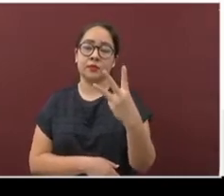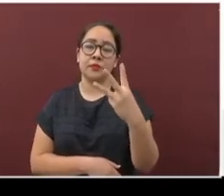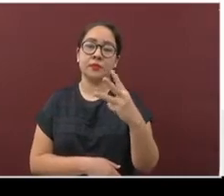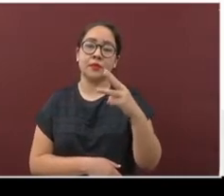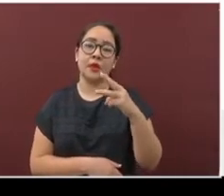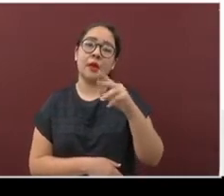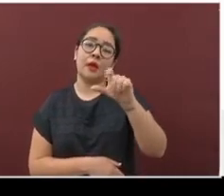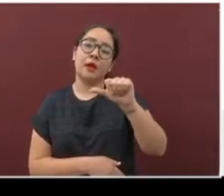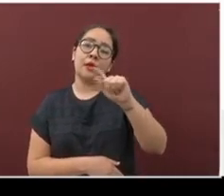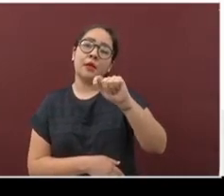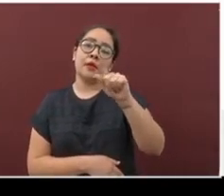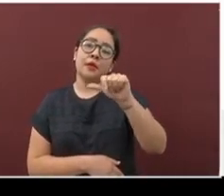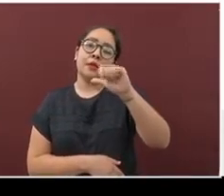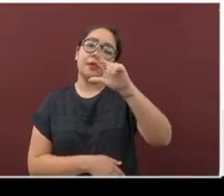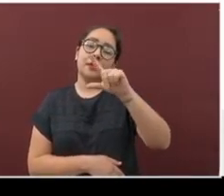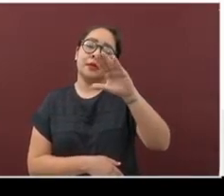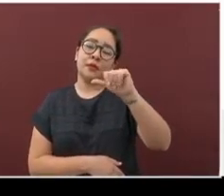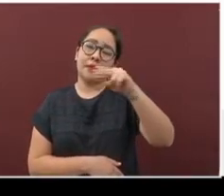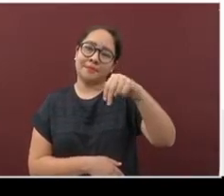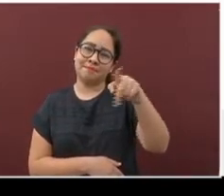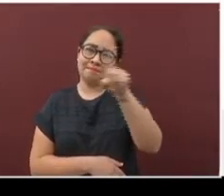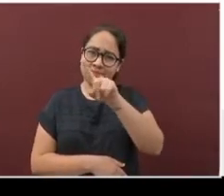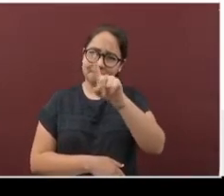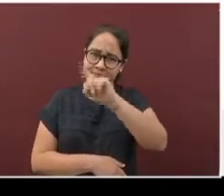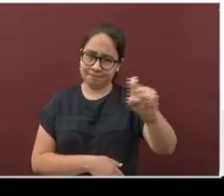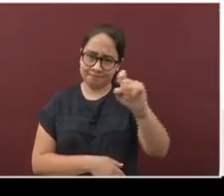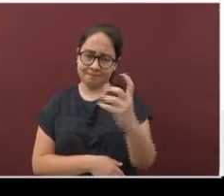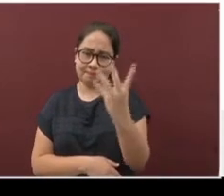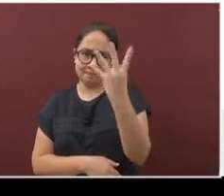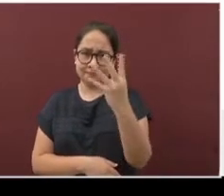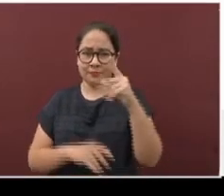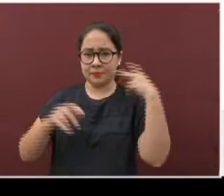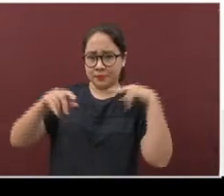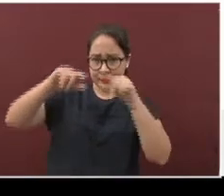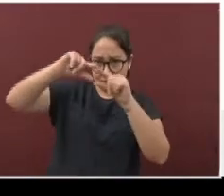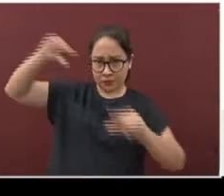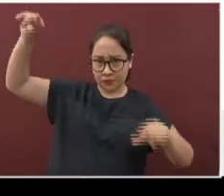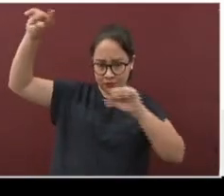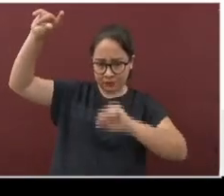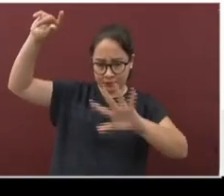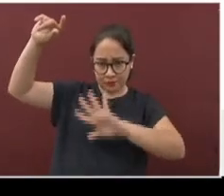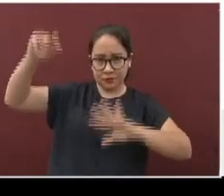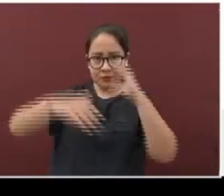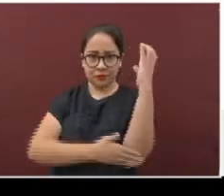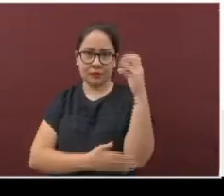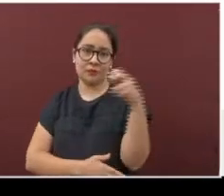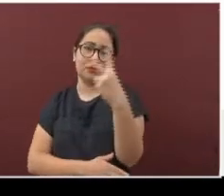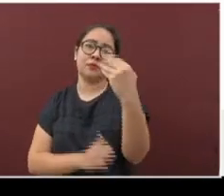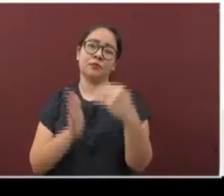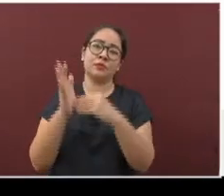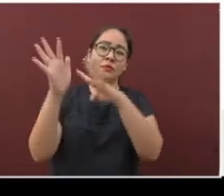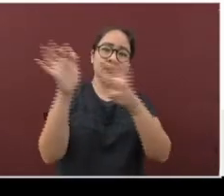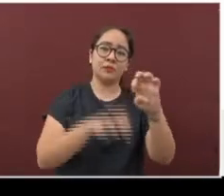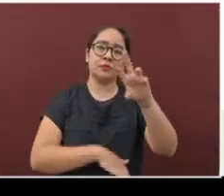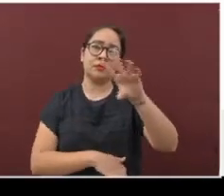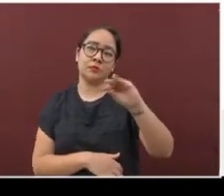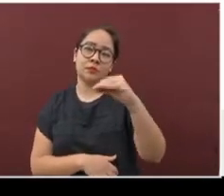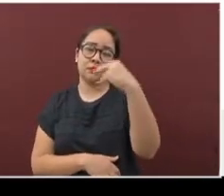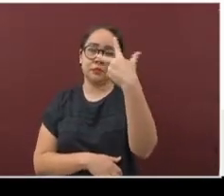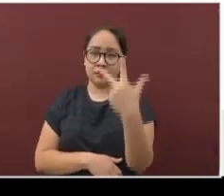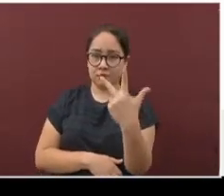Y Azacan con 104. La región sur Coatzacoalcos reporta ya 2.998.